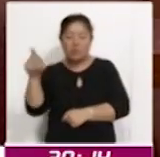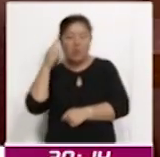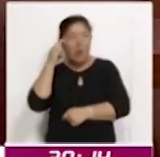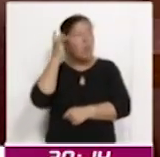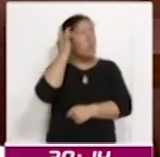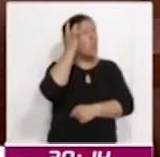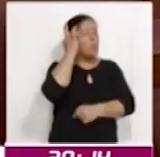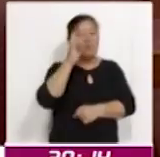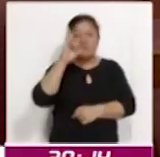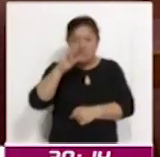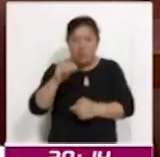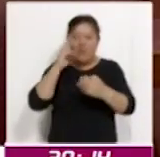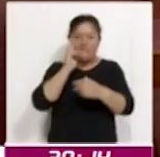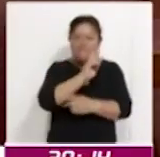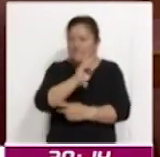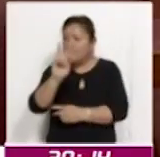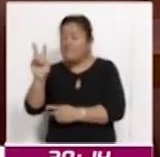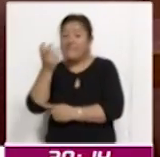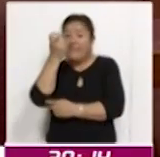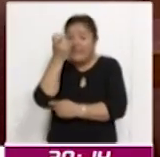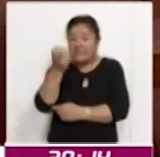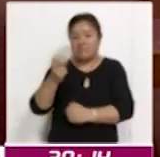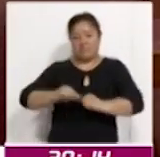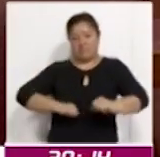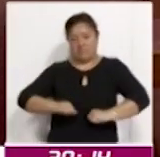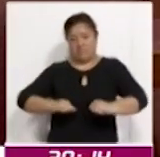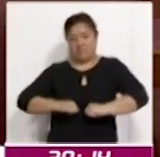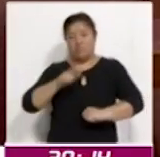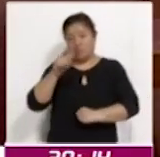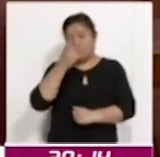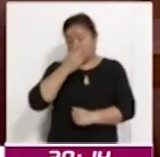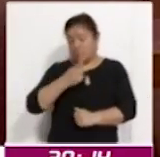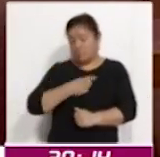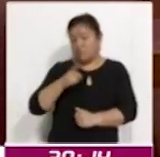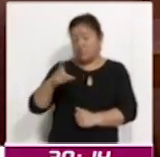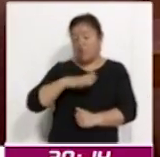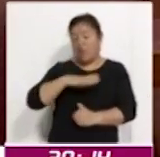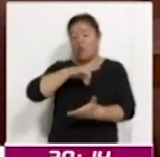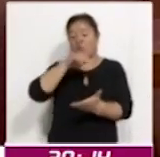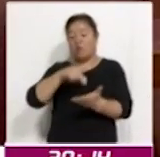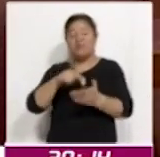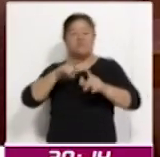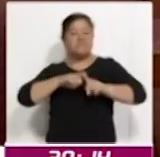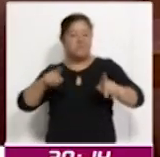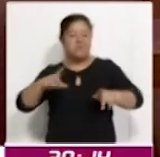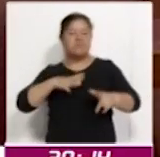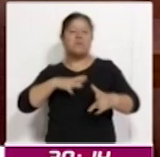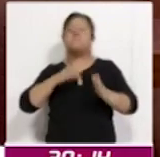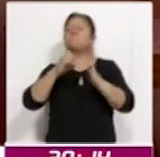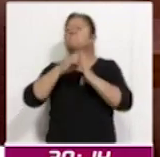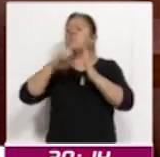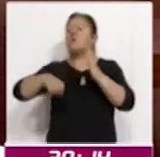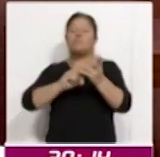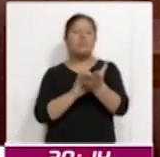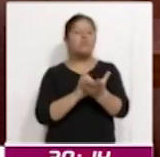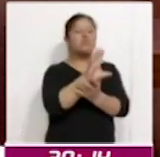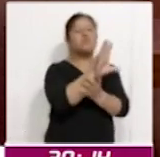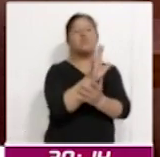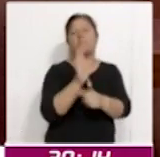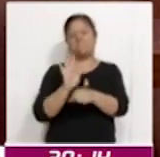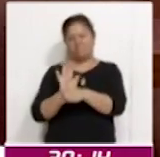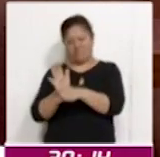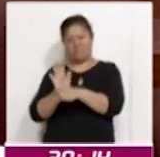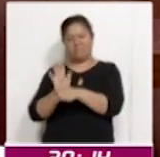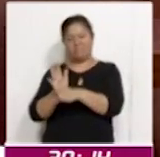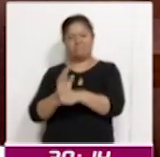actividades, como bien mencionas, van a tener distintas sedes, va a haber proyecciones, por ejemplo, de películas. Me gustaría